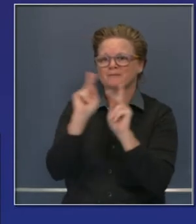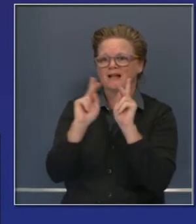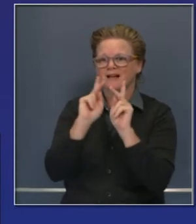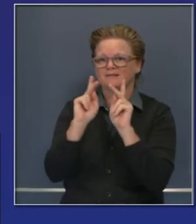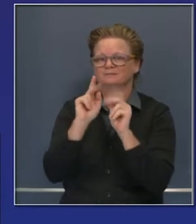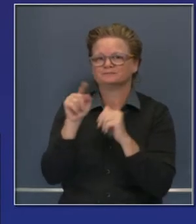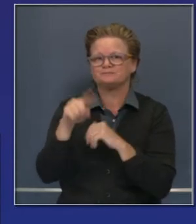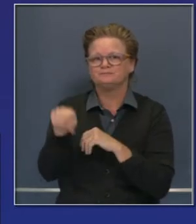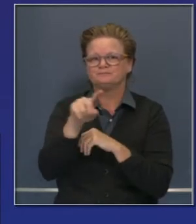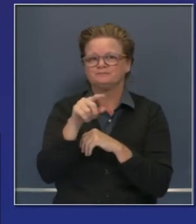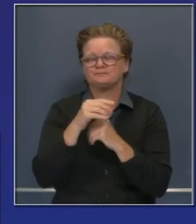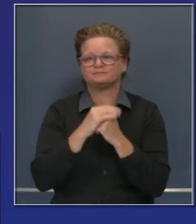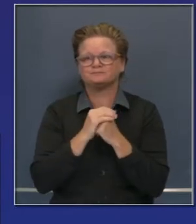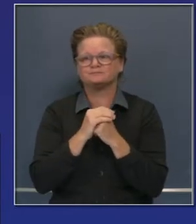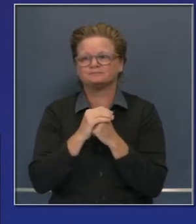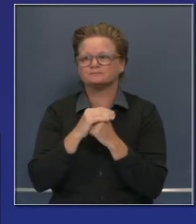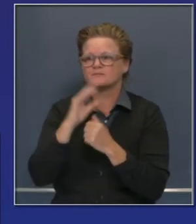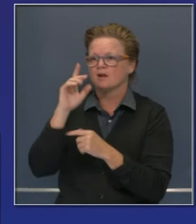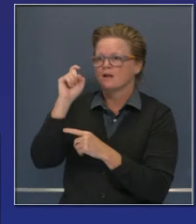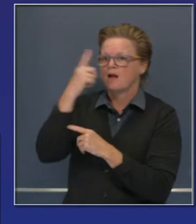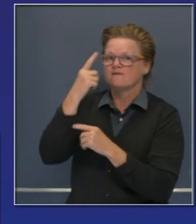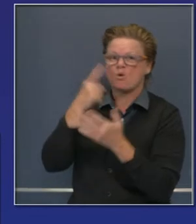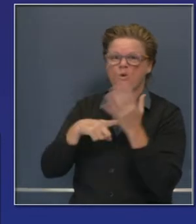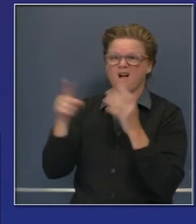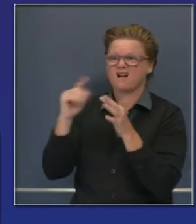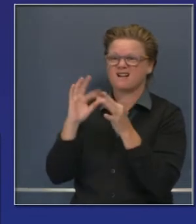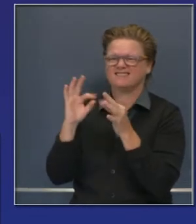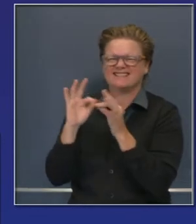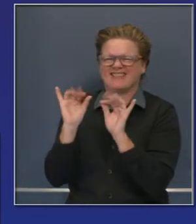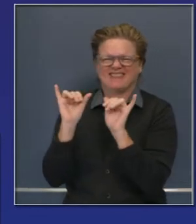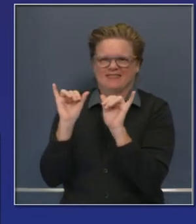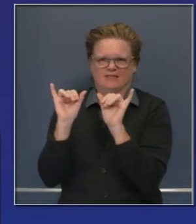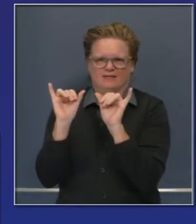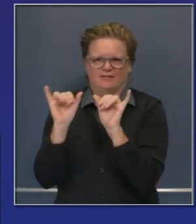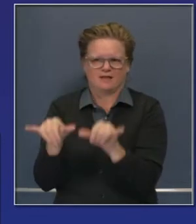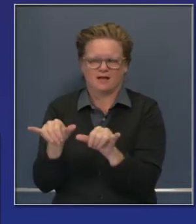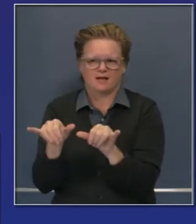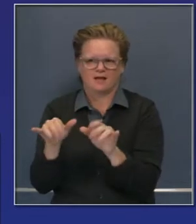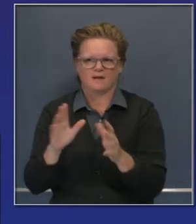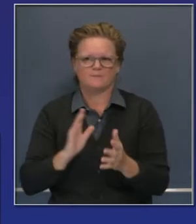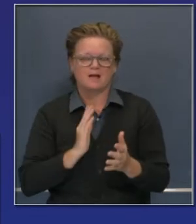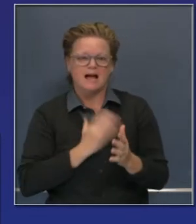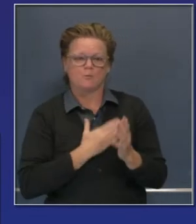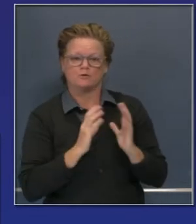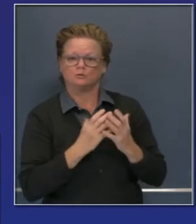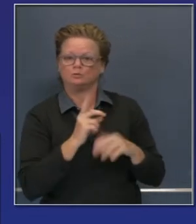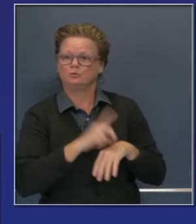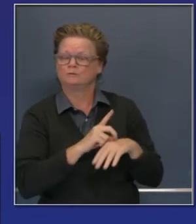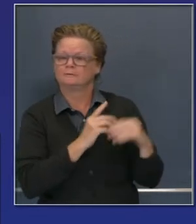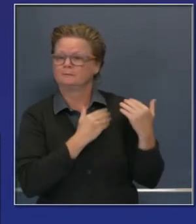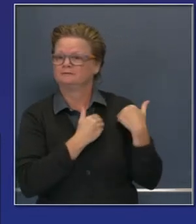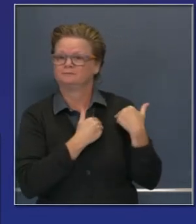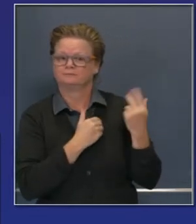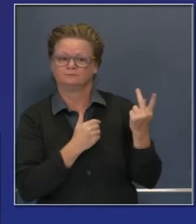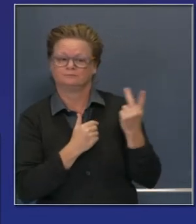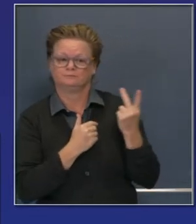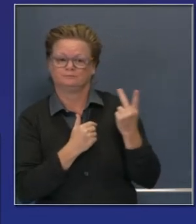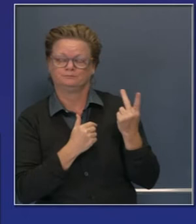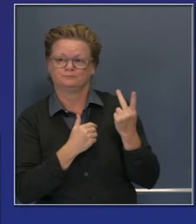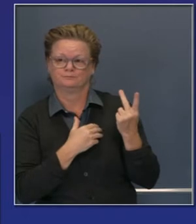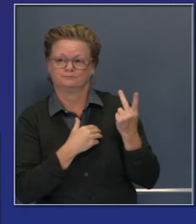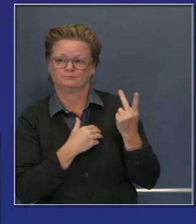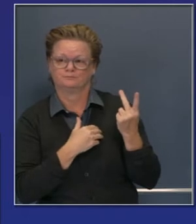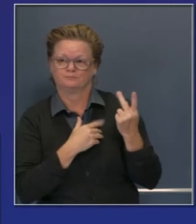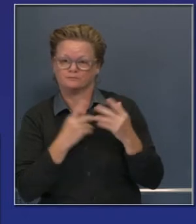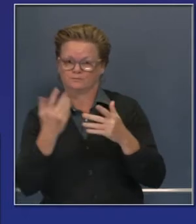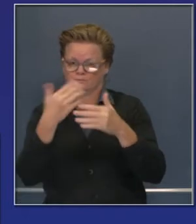están esperando esta ayuda, como lo decía el gobernador, nuestro mandato está muy